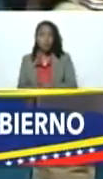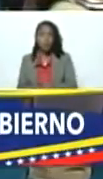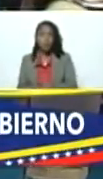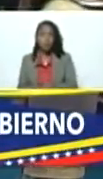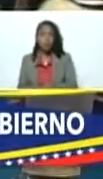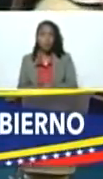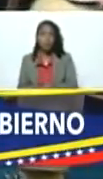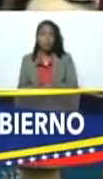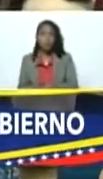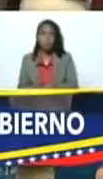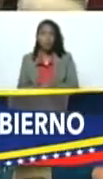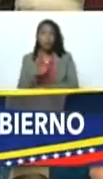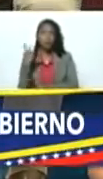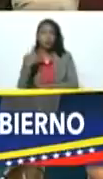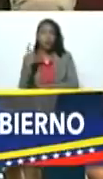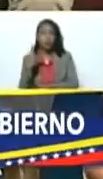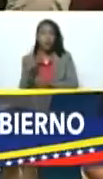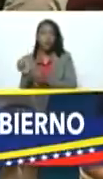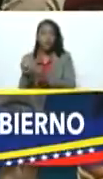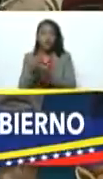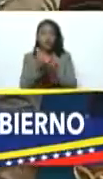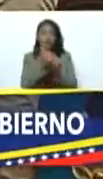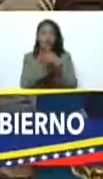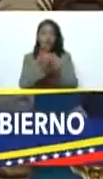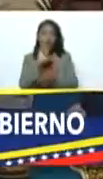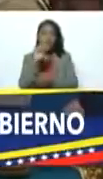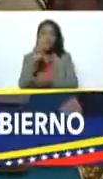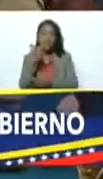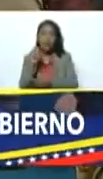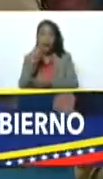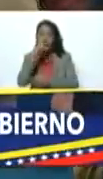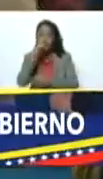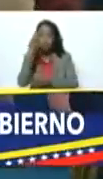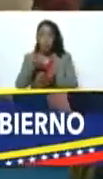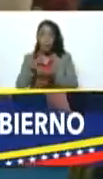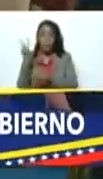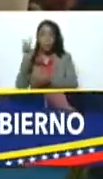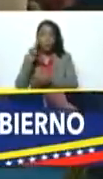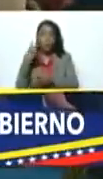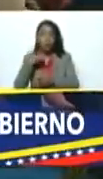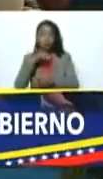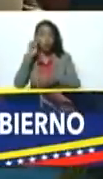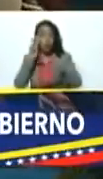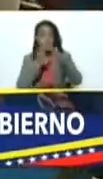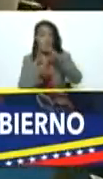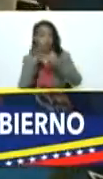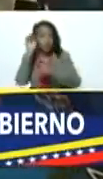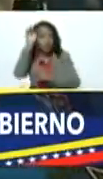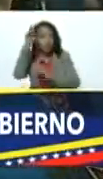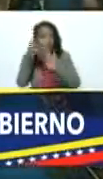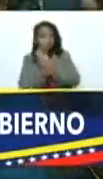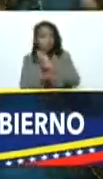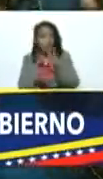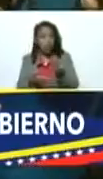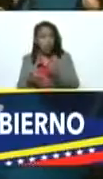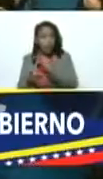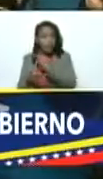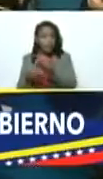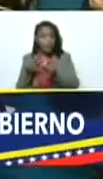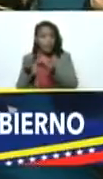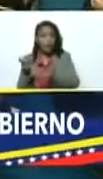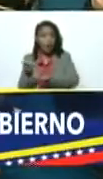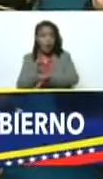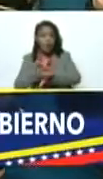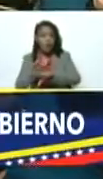solamente por recaudación de IVA en el año 2022 estamos proyectando darle a las